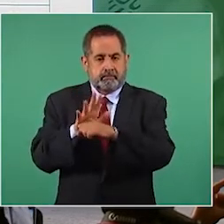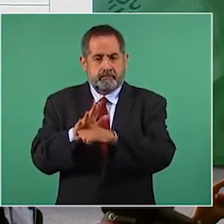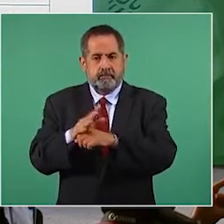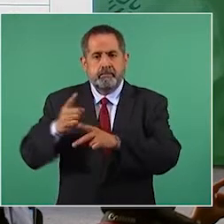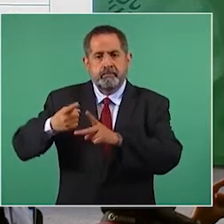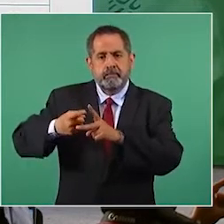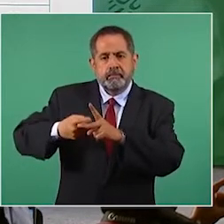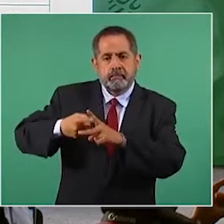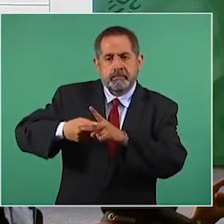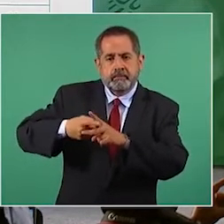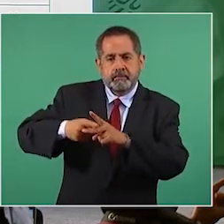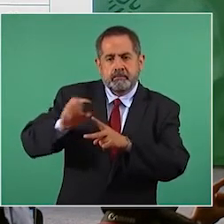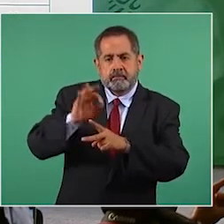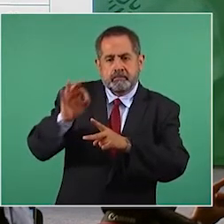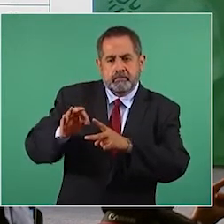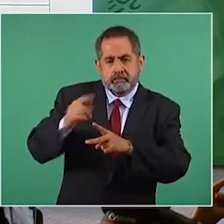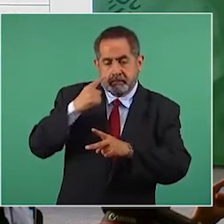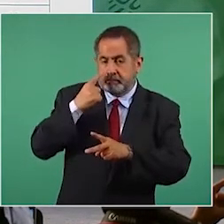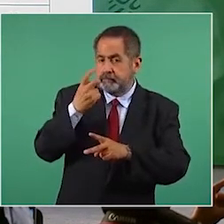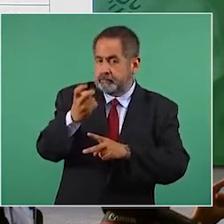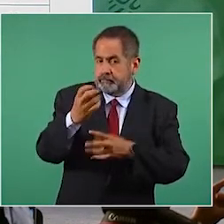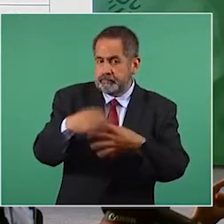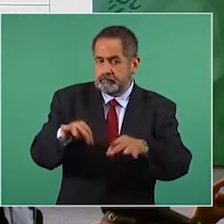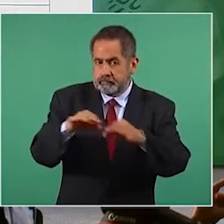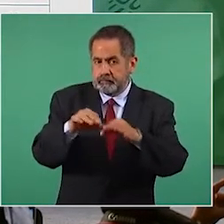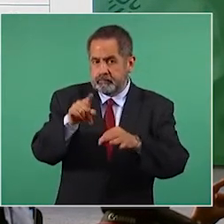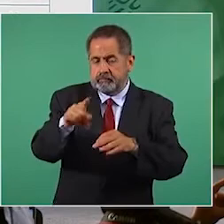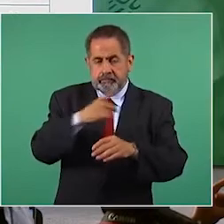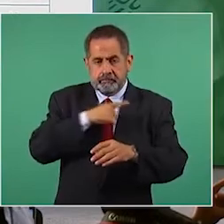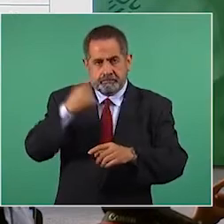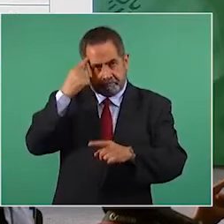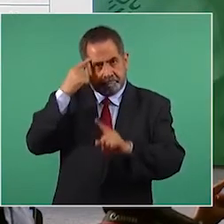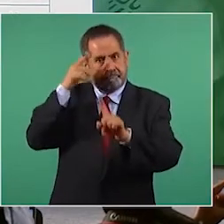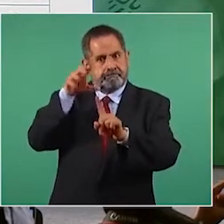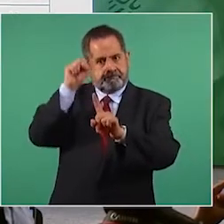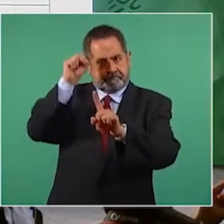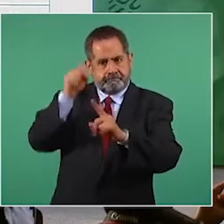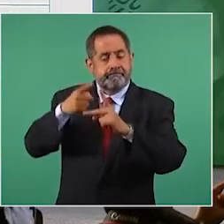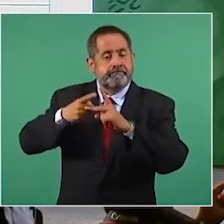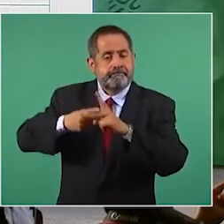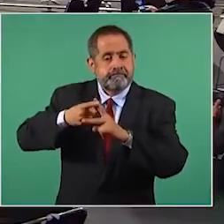Promedio, que esto es lo que debe de tomarse en cuenta,